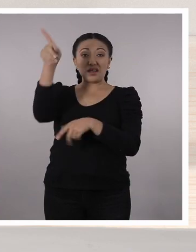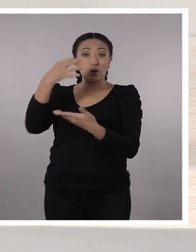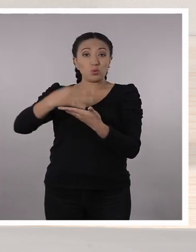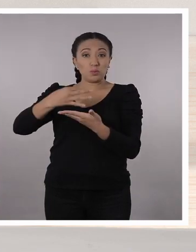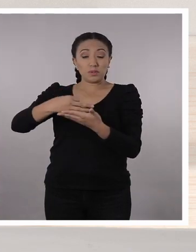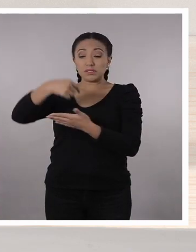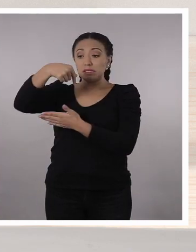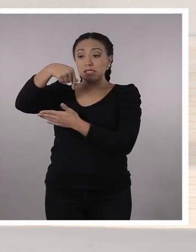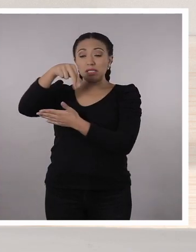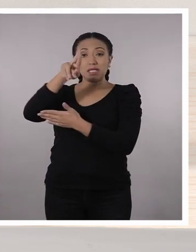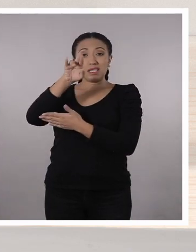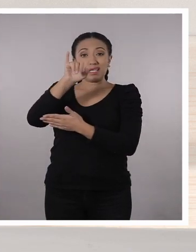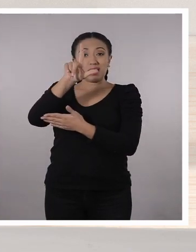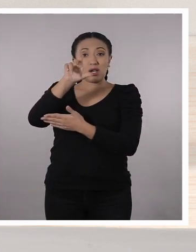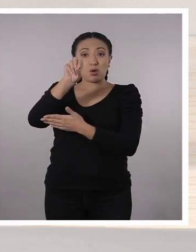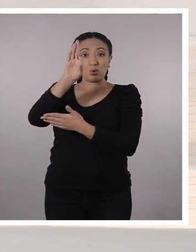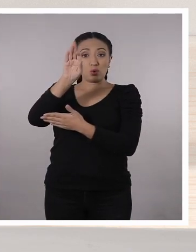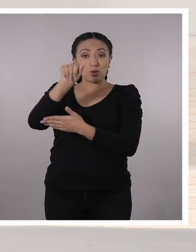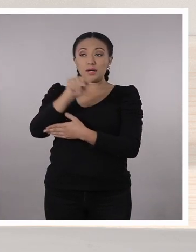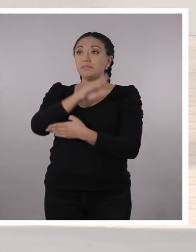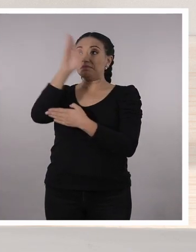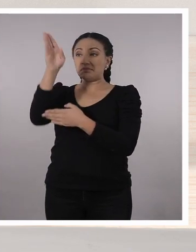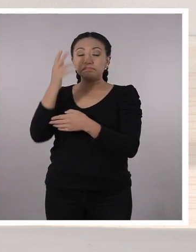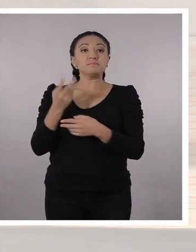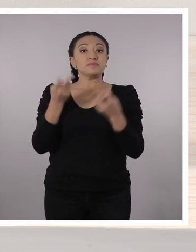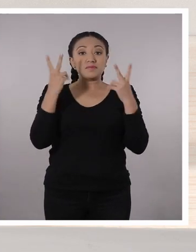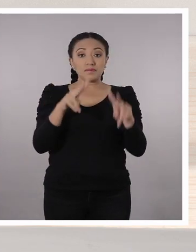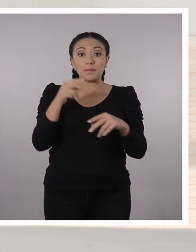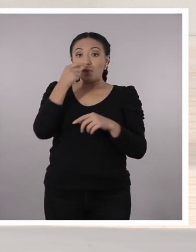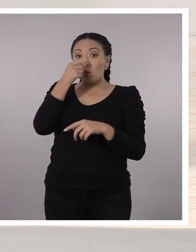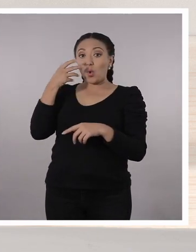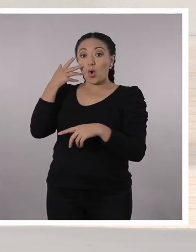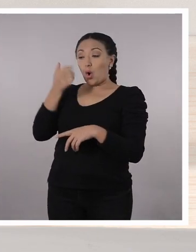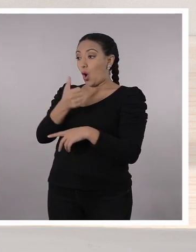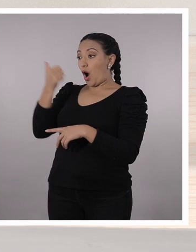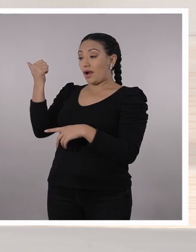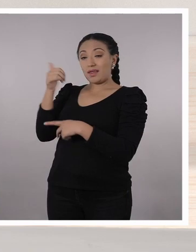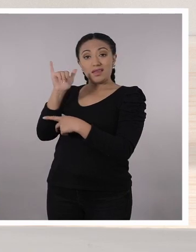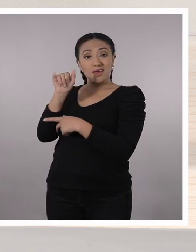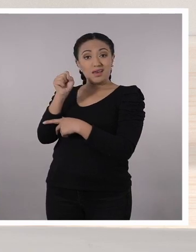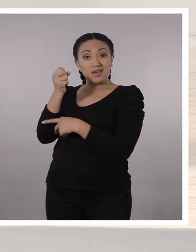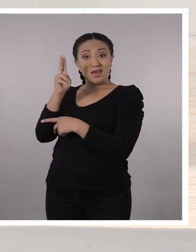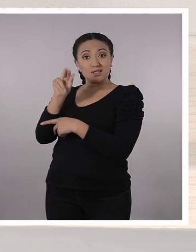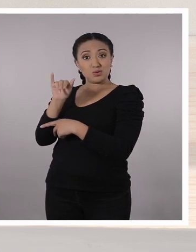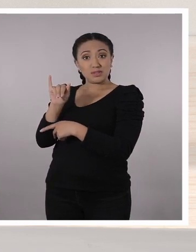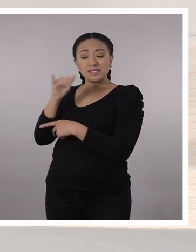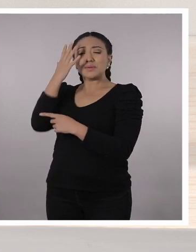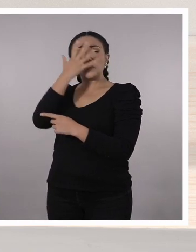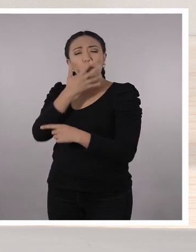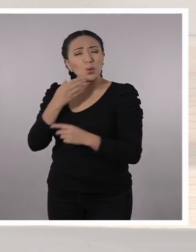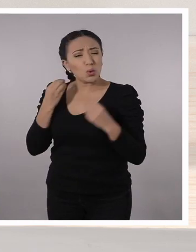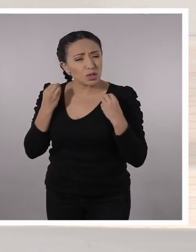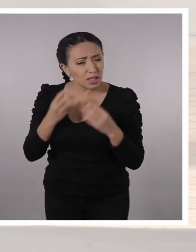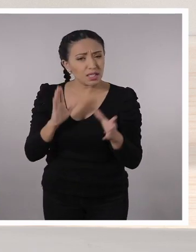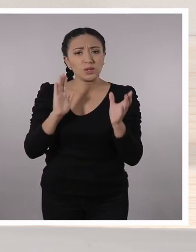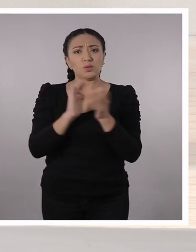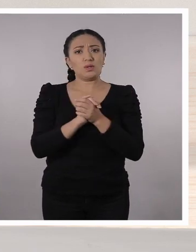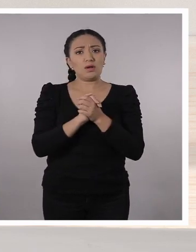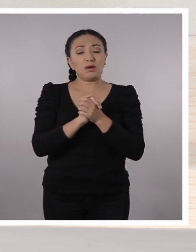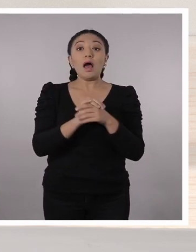majestuosa. Inclusive estuve en el Parque Nacional Yasuní. Es espectacular, es mágico.